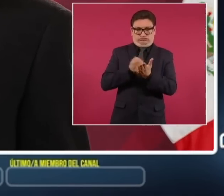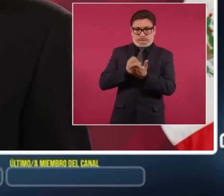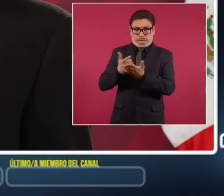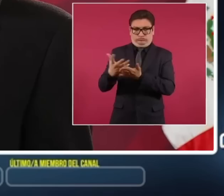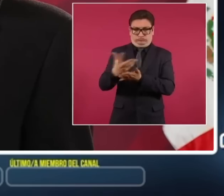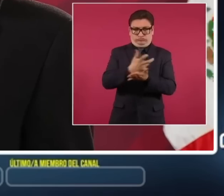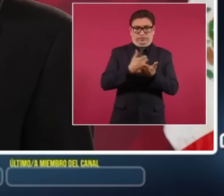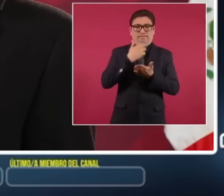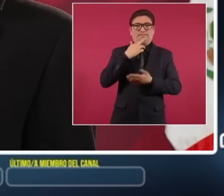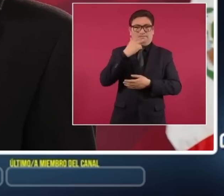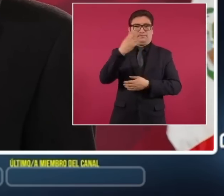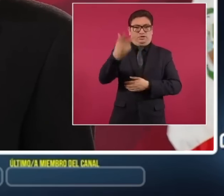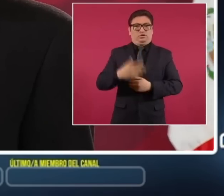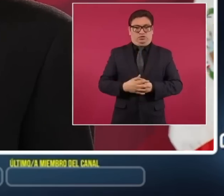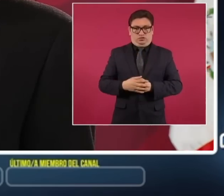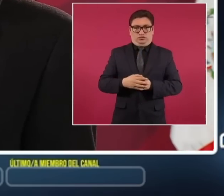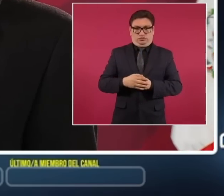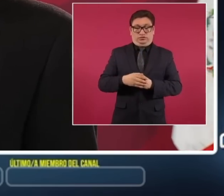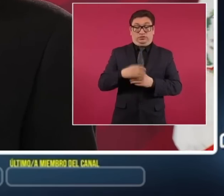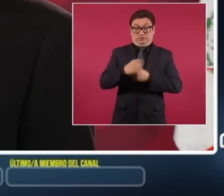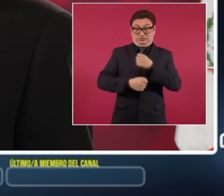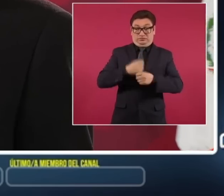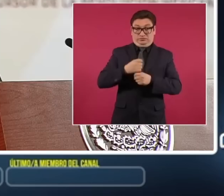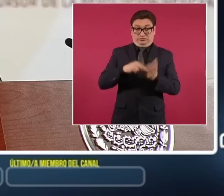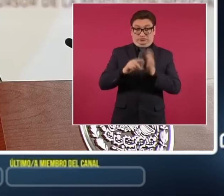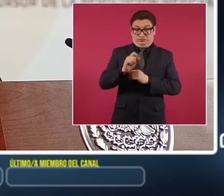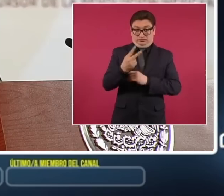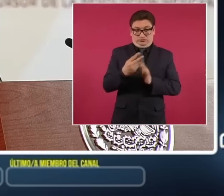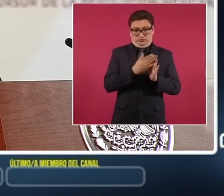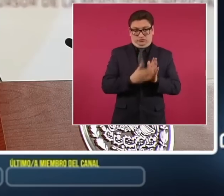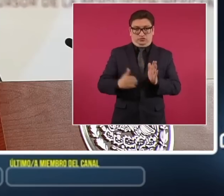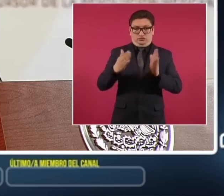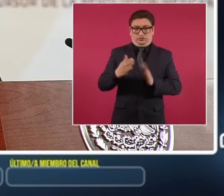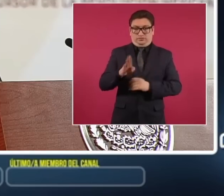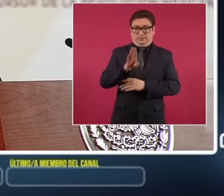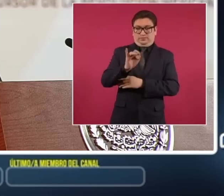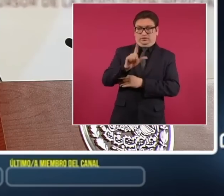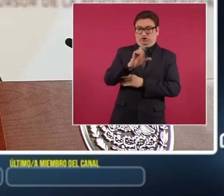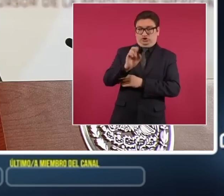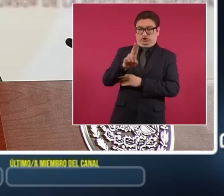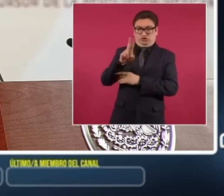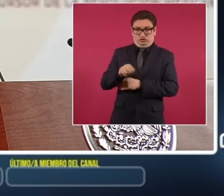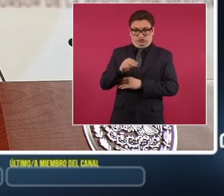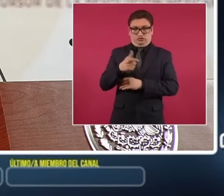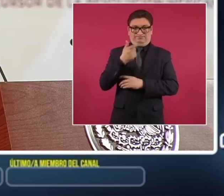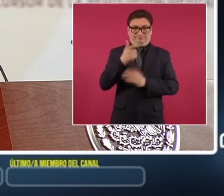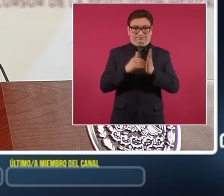ya este año vamos a superar el billón de pesos